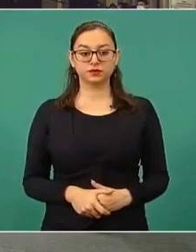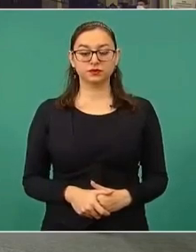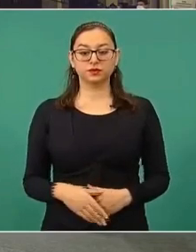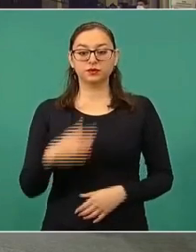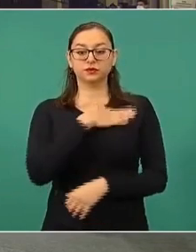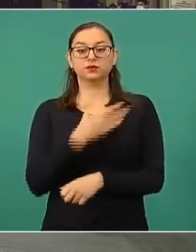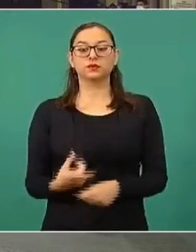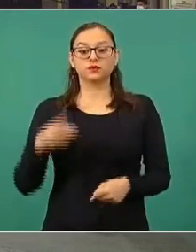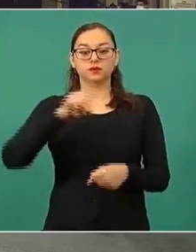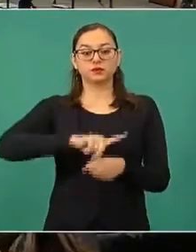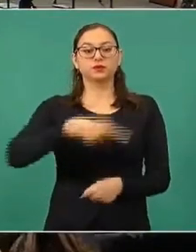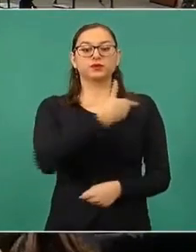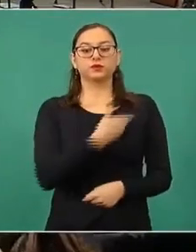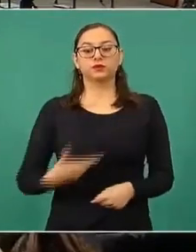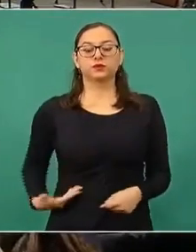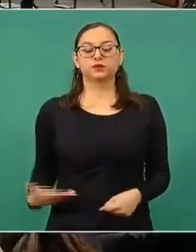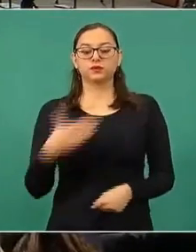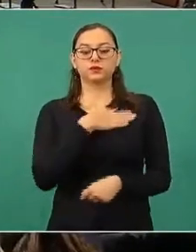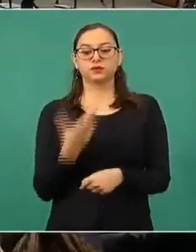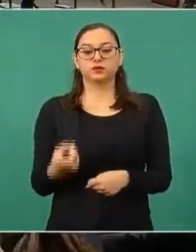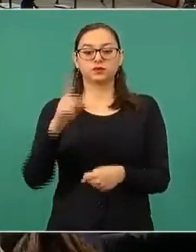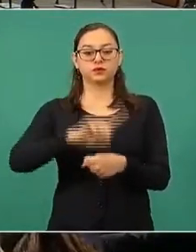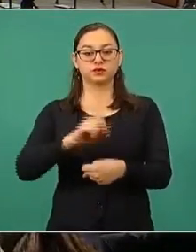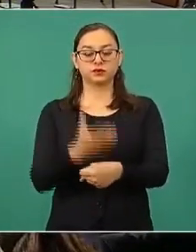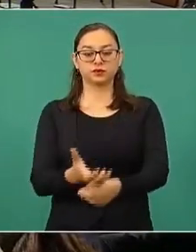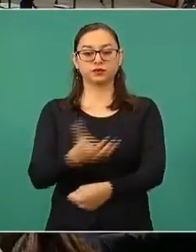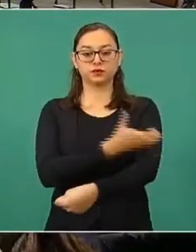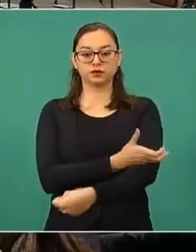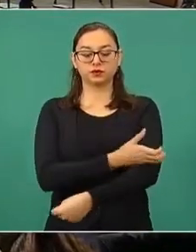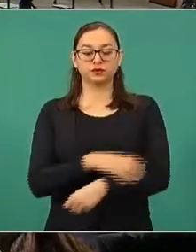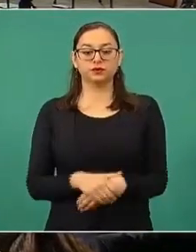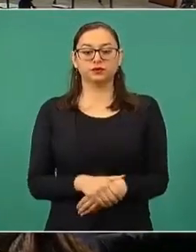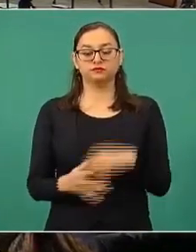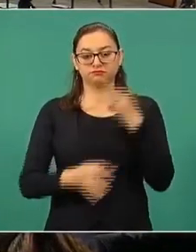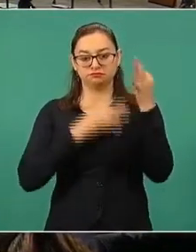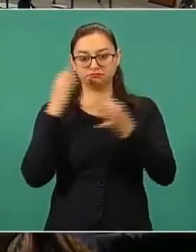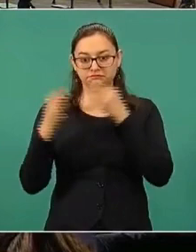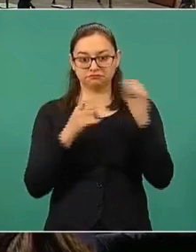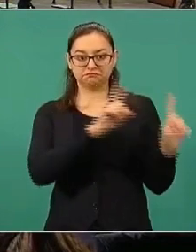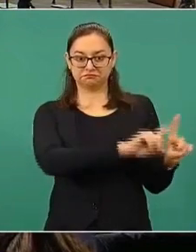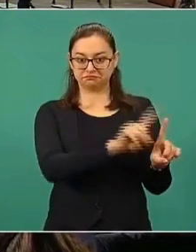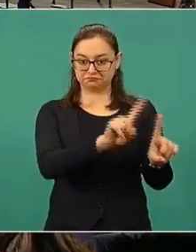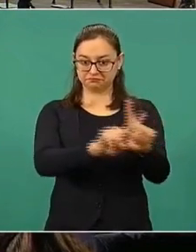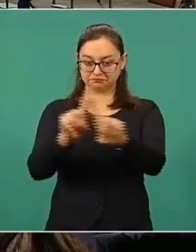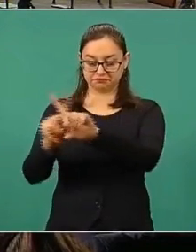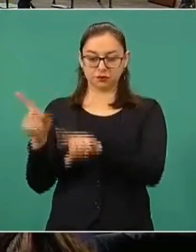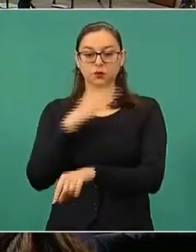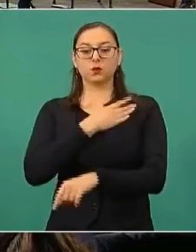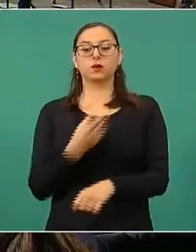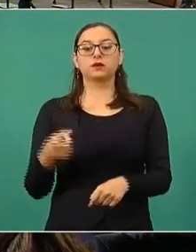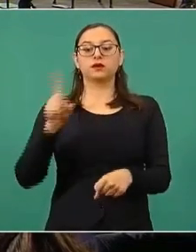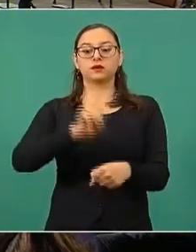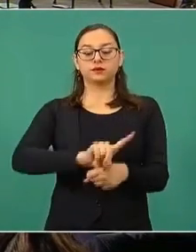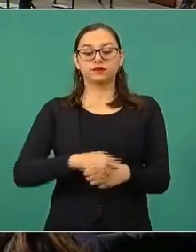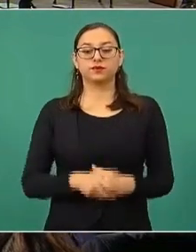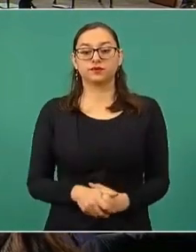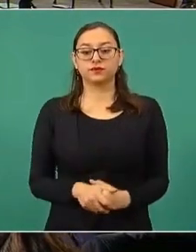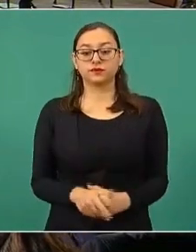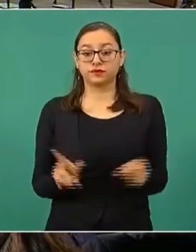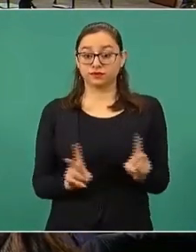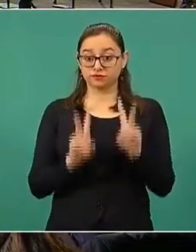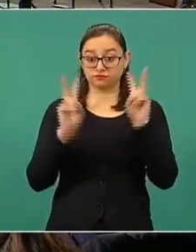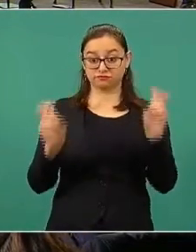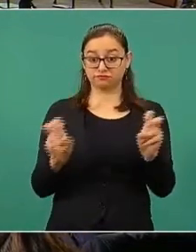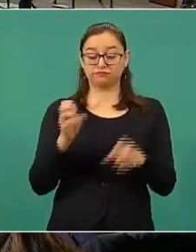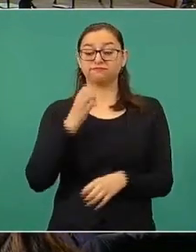Buenos días, señor presidente, buenos días, compañeros, buenos días, medios de comunicación que nos acompañan. En lo que se refiere al regreso a clases